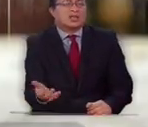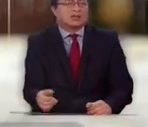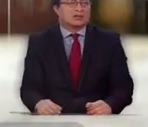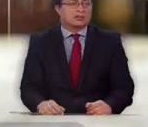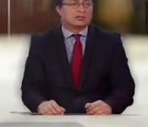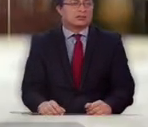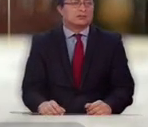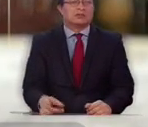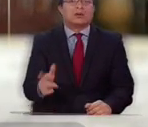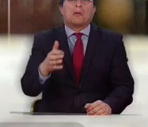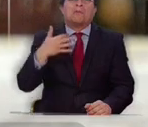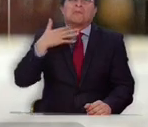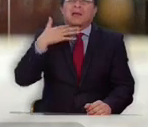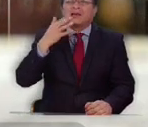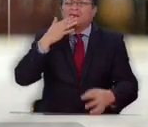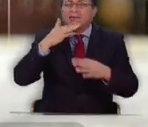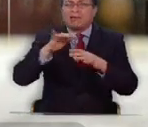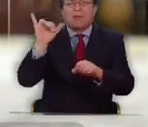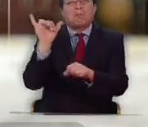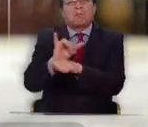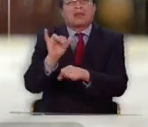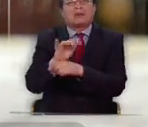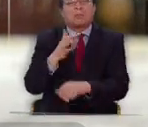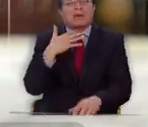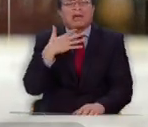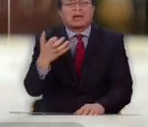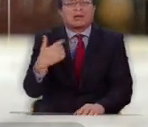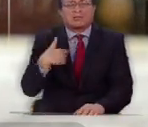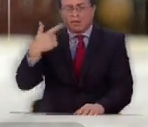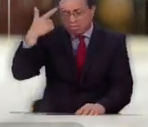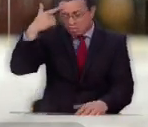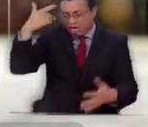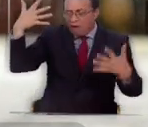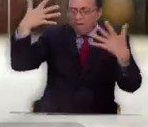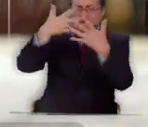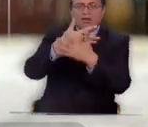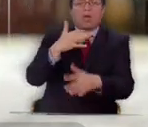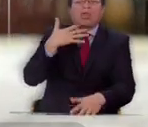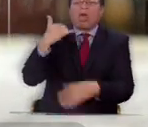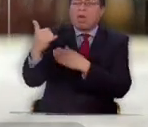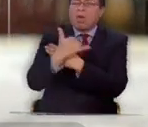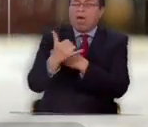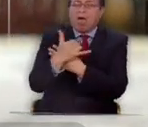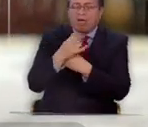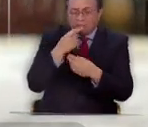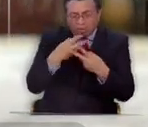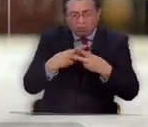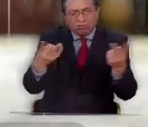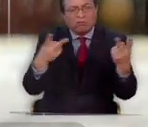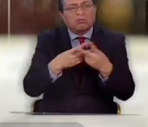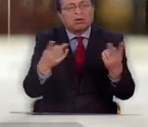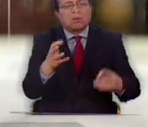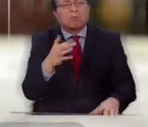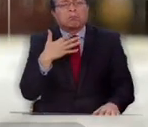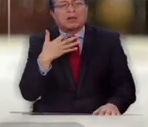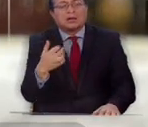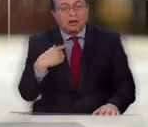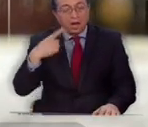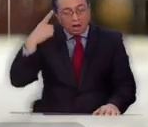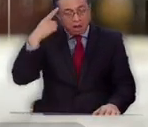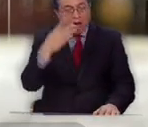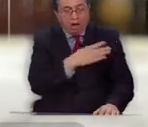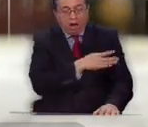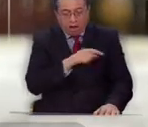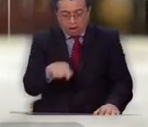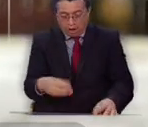¿Para qué hacen eso? ¿Porque la confunden a uno? ¿Entonces uno está esperanzada que va a